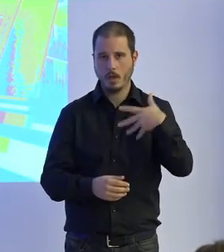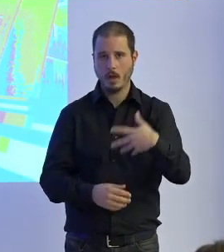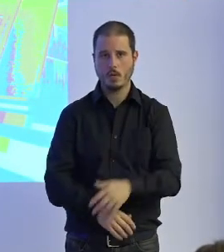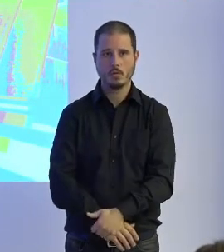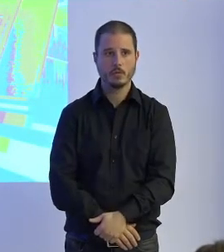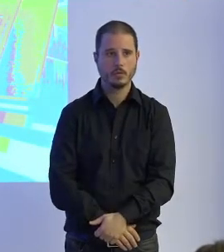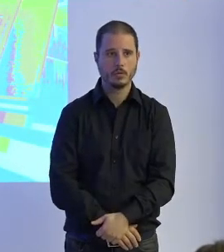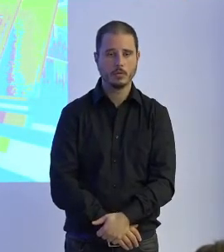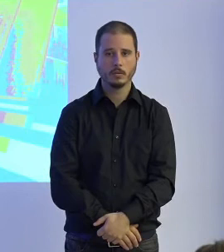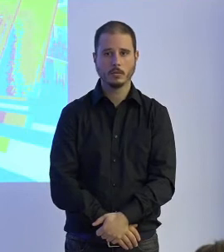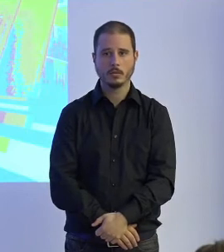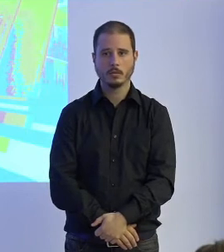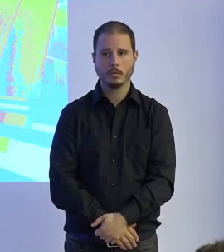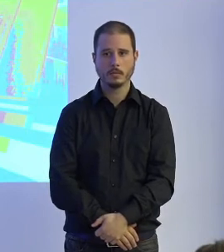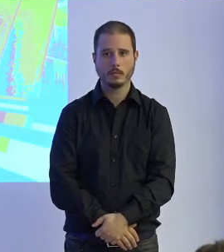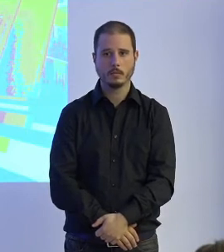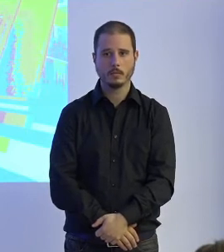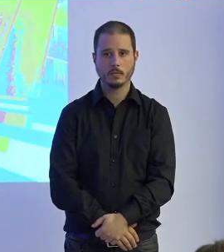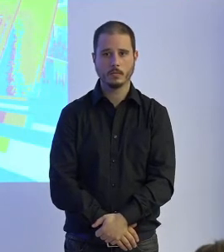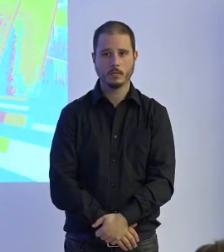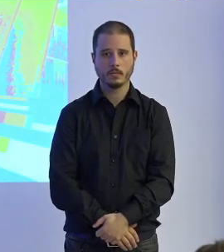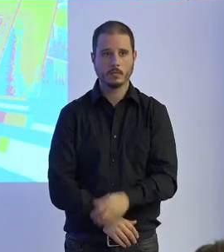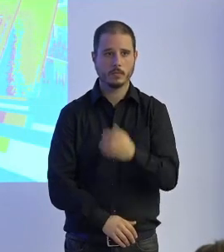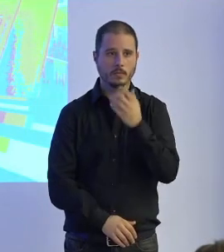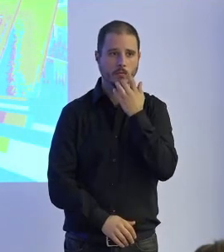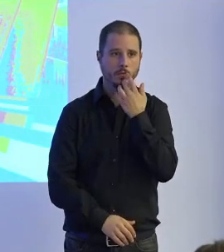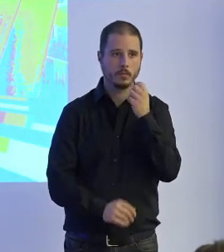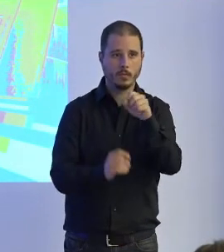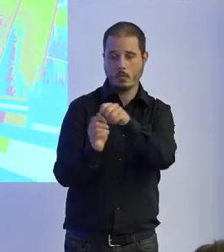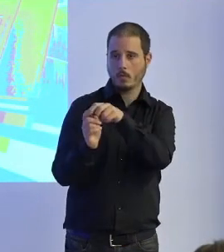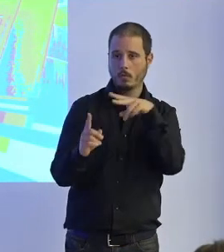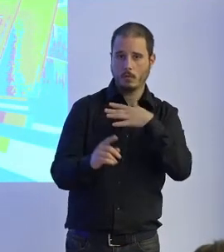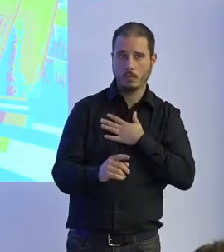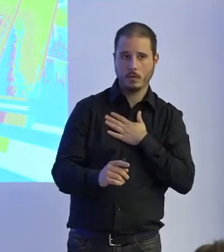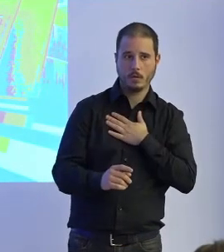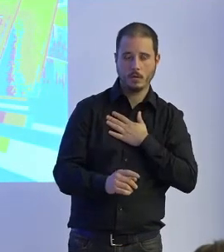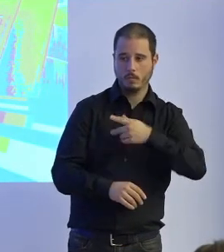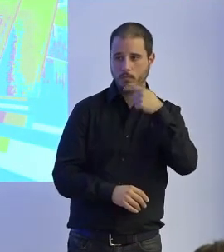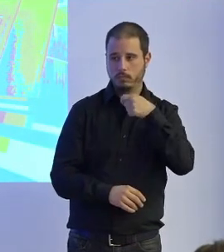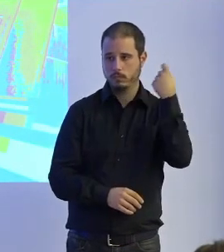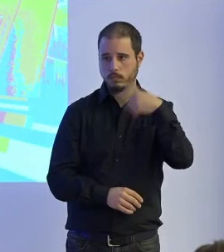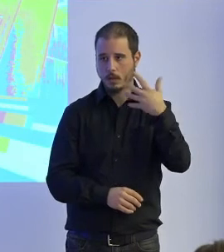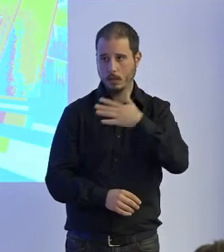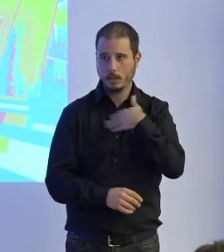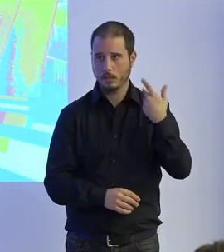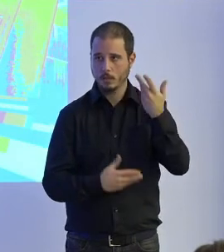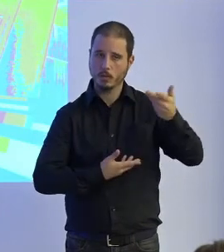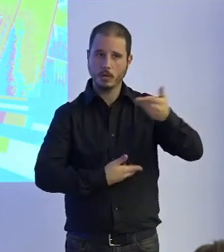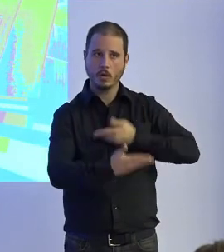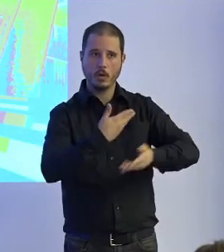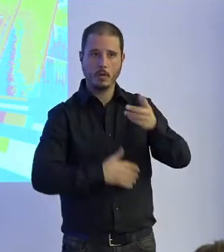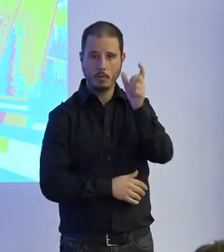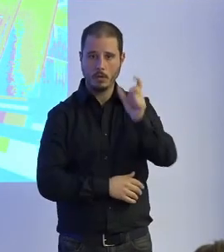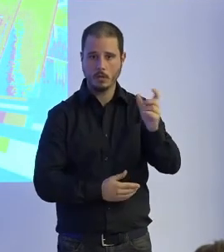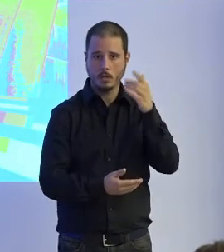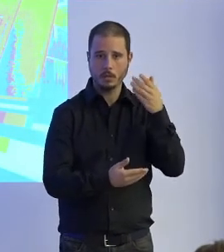para poder hacerlo de punto de vista de la institución que va a hacer el estudio y por eso estamos buscando siempre colaboraciones con gente que lo quiera que lo quiera